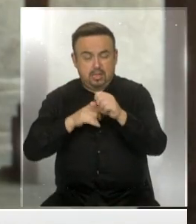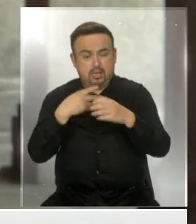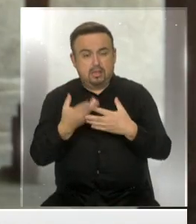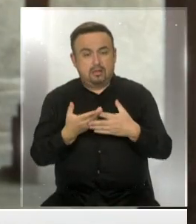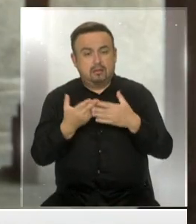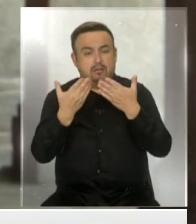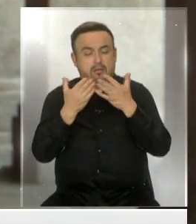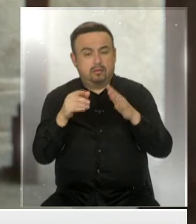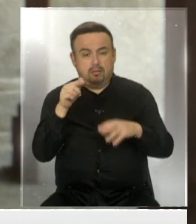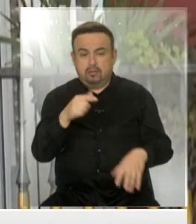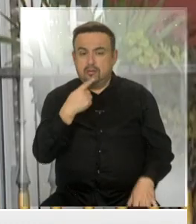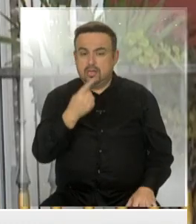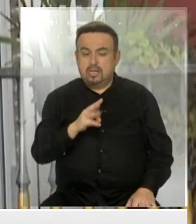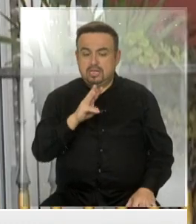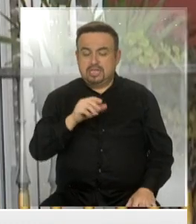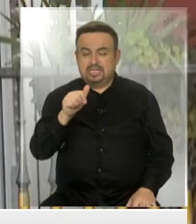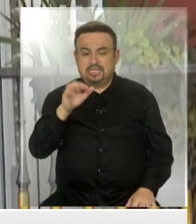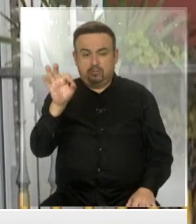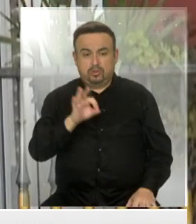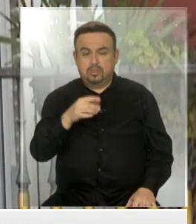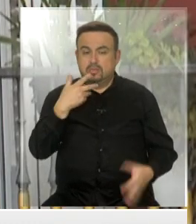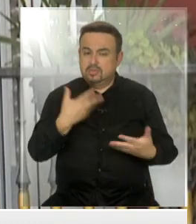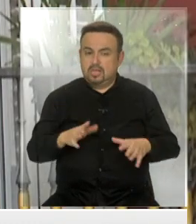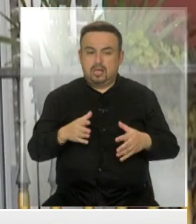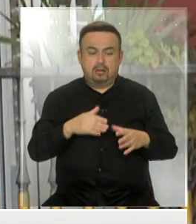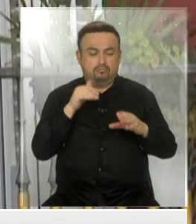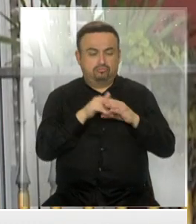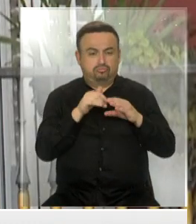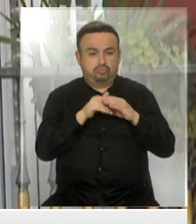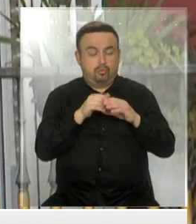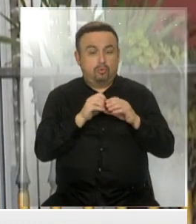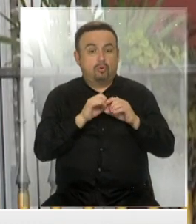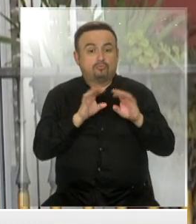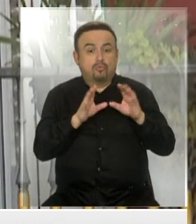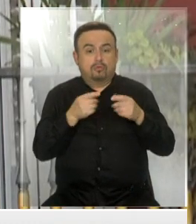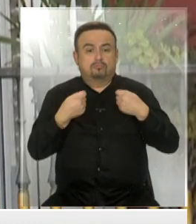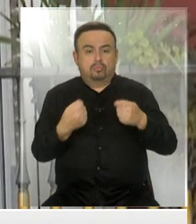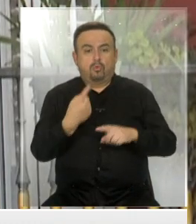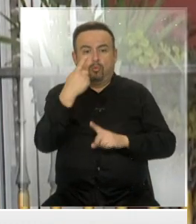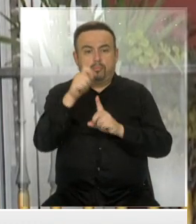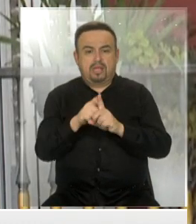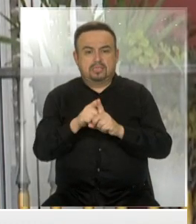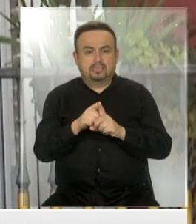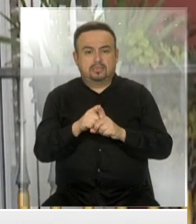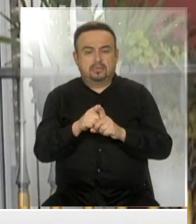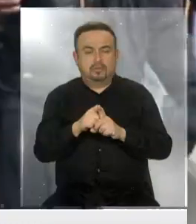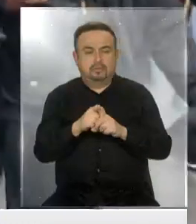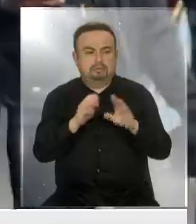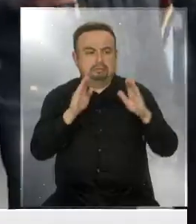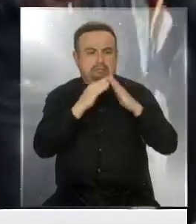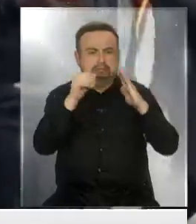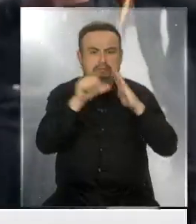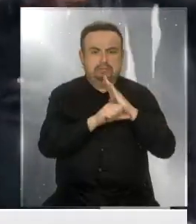Open Evidence, el 36% ya gastó todos sus ahorros en solo un mes de encierro.